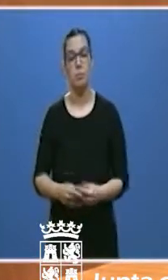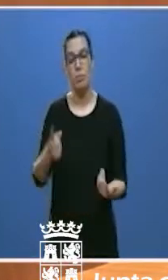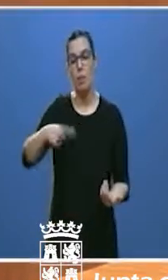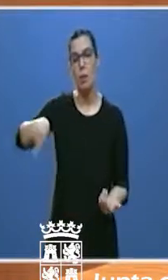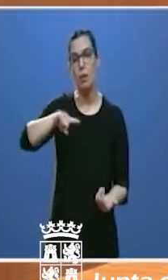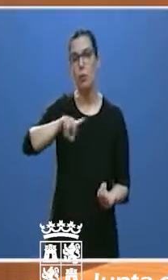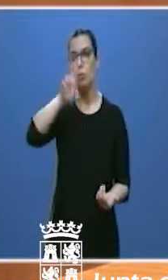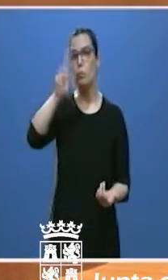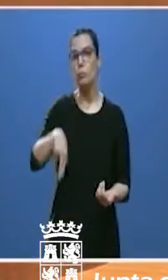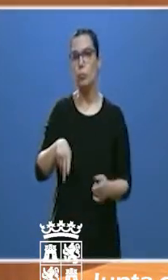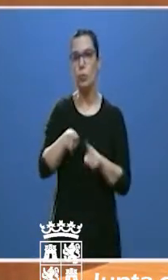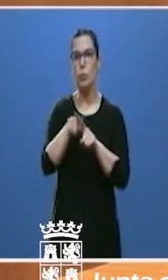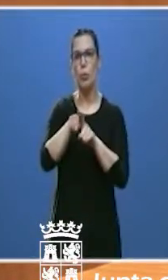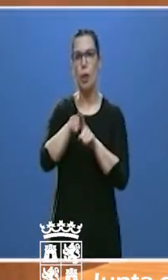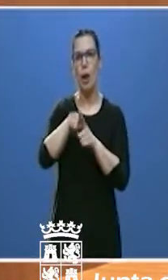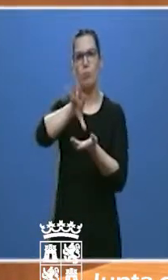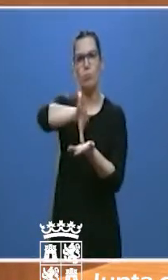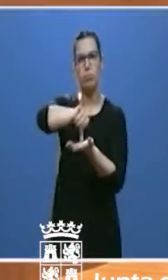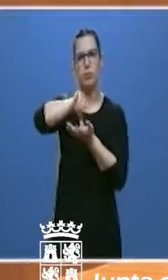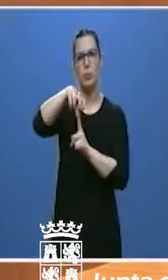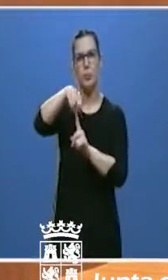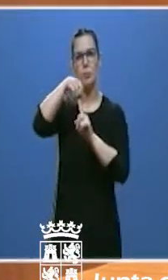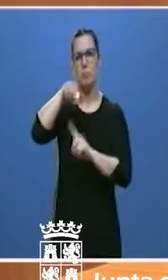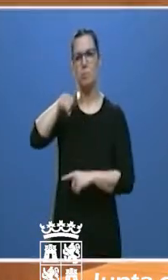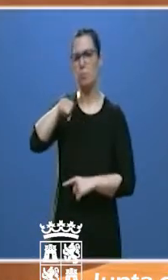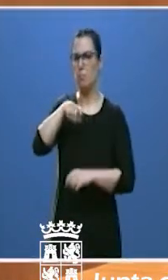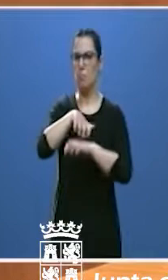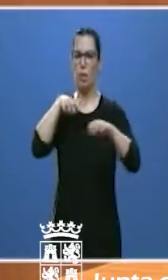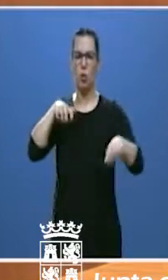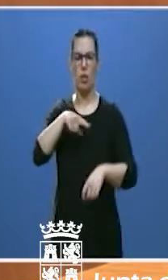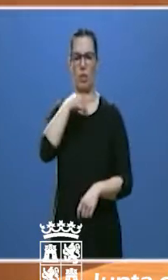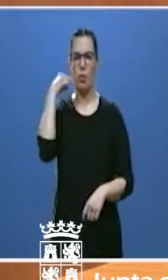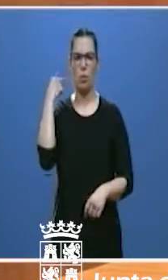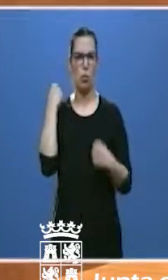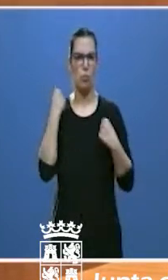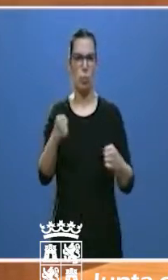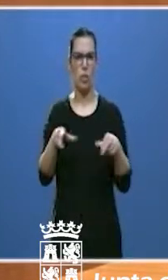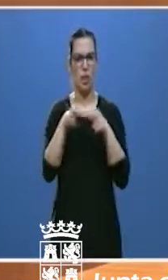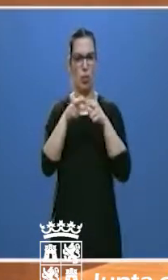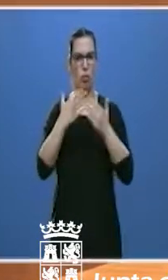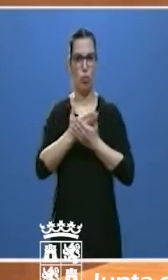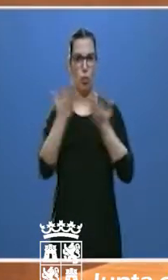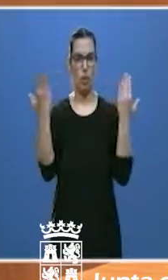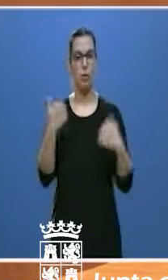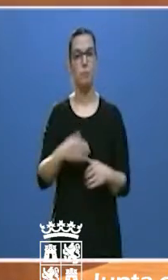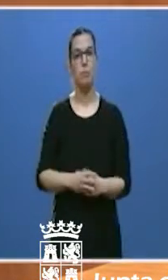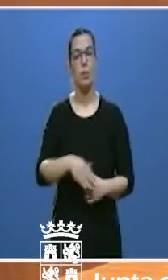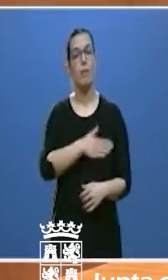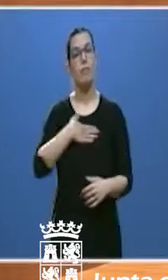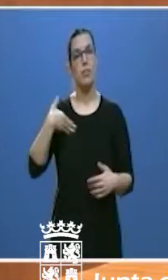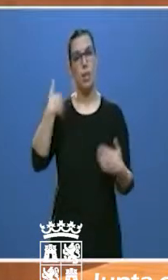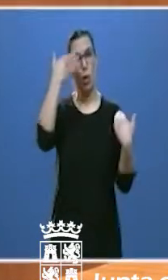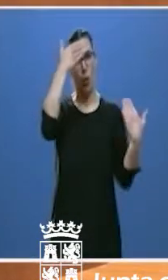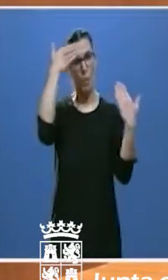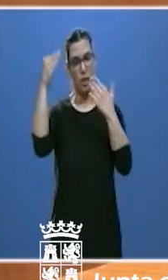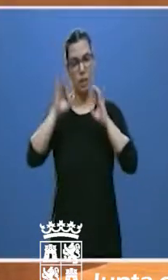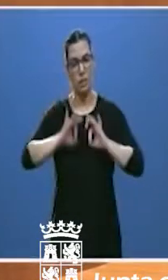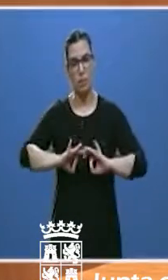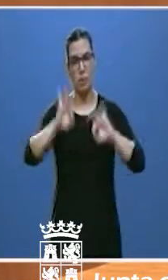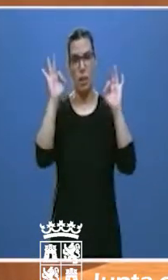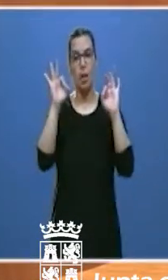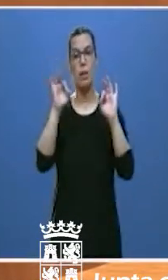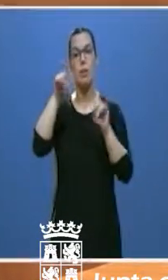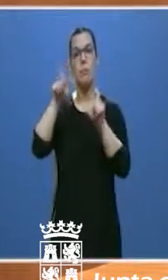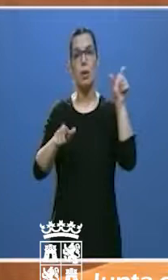el núcleo en el que se concentra hoy el dolor de toda nuestra sociedad. Quiero rendir un especial homenaje, por tanto, a los